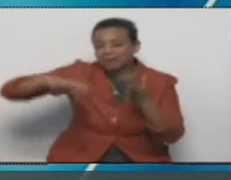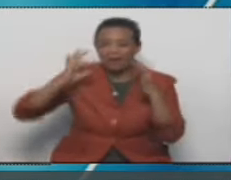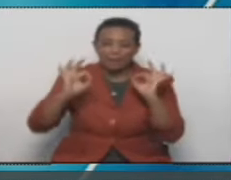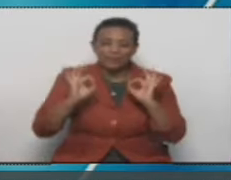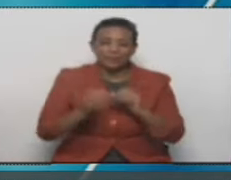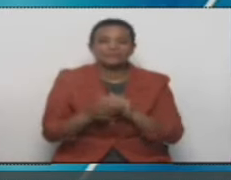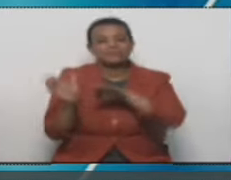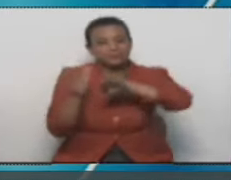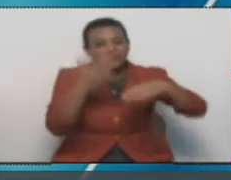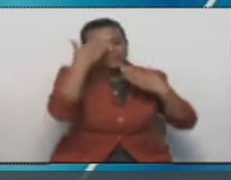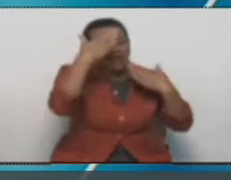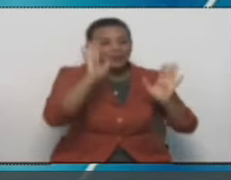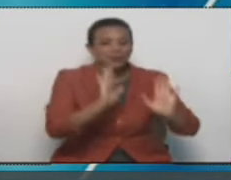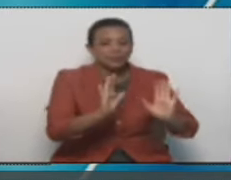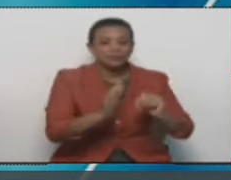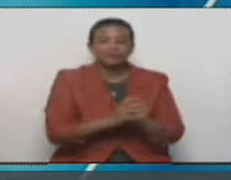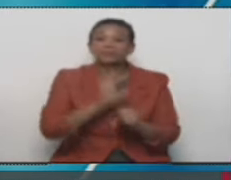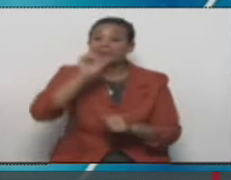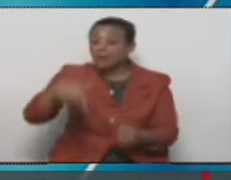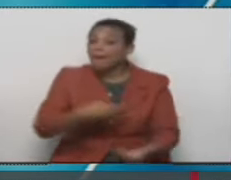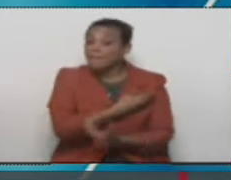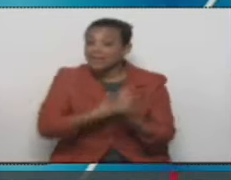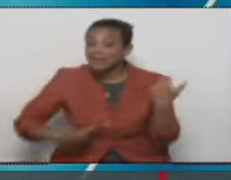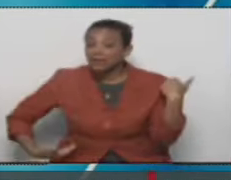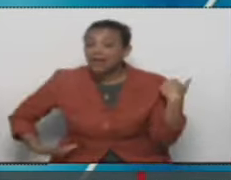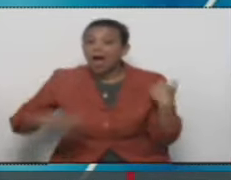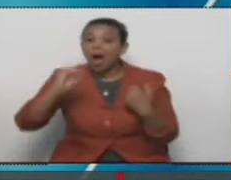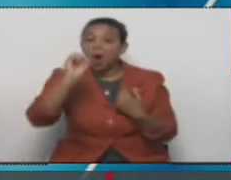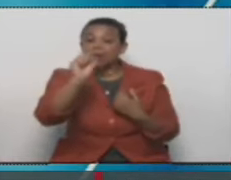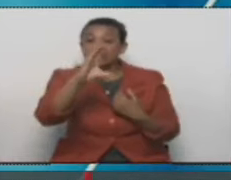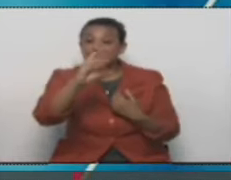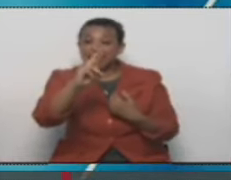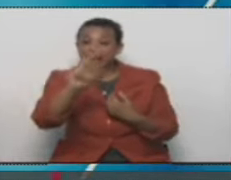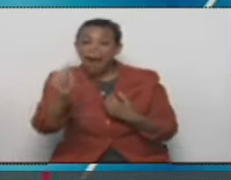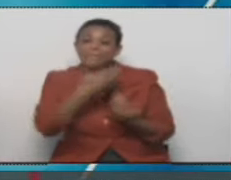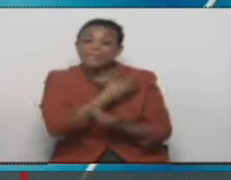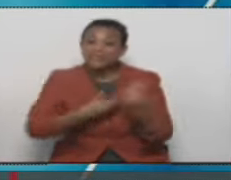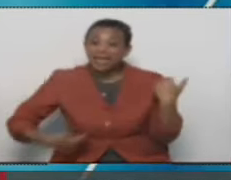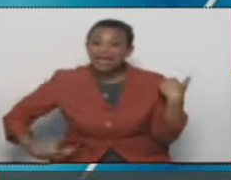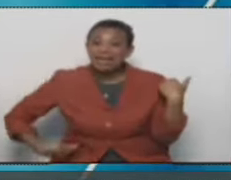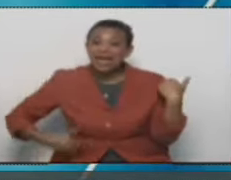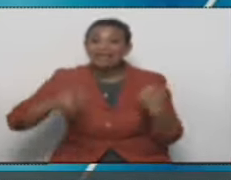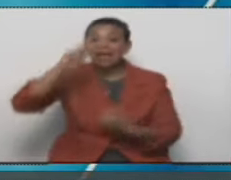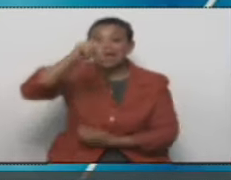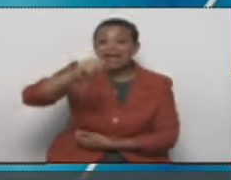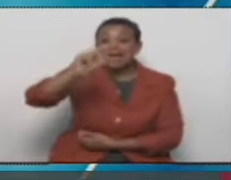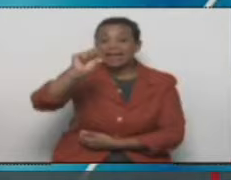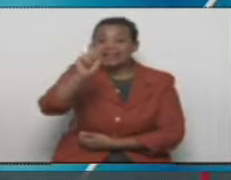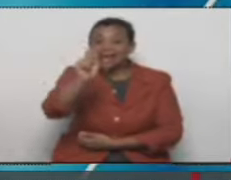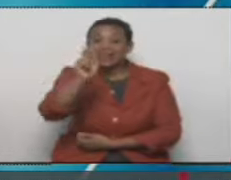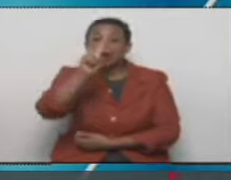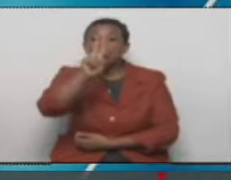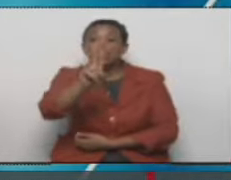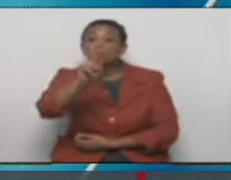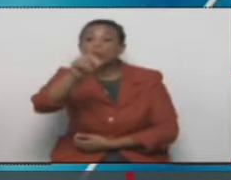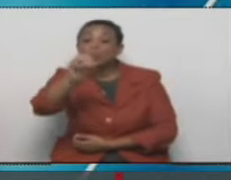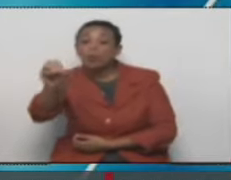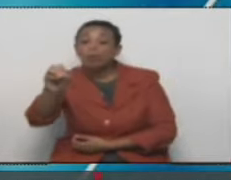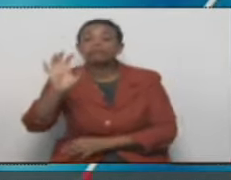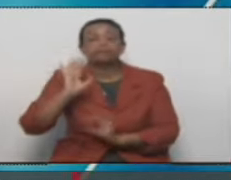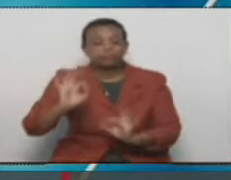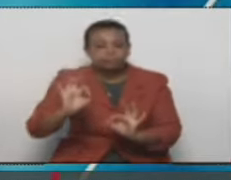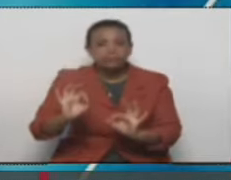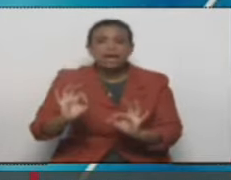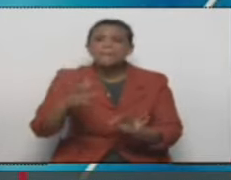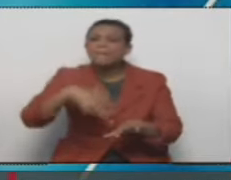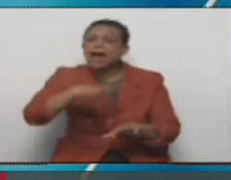Bueno, mis saludos. Igualmente está Oscar Ricci, presidente de N1, también ese Ricci es italiano. Claro. ¿De